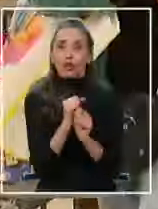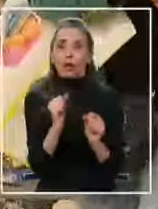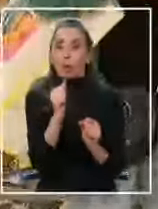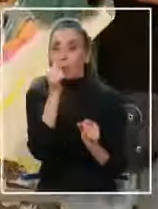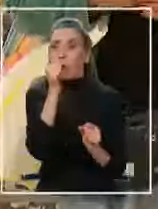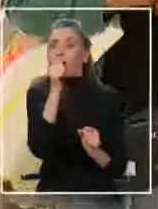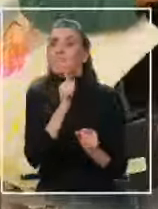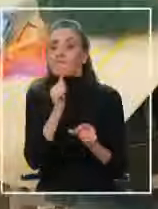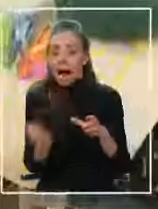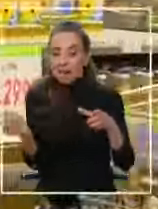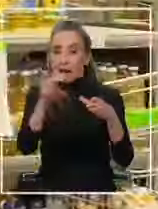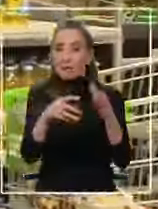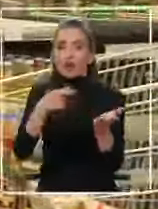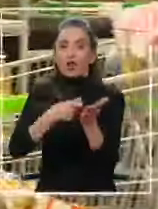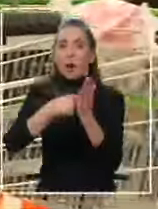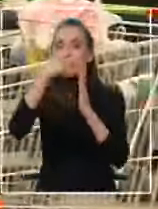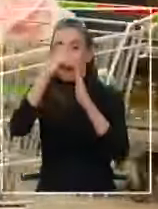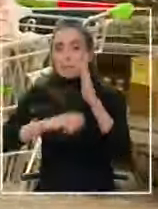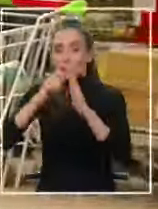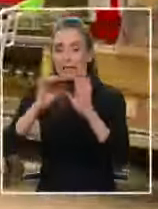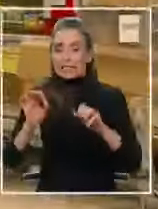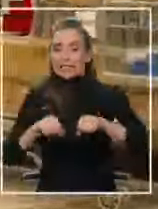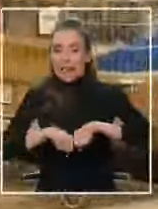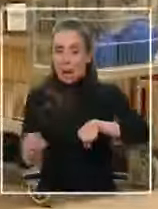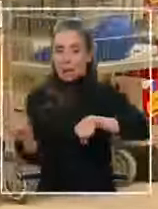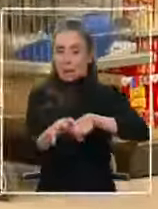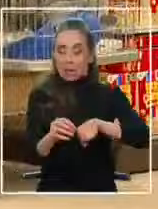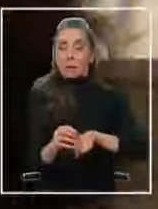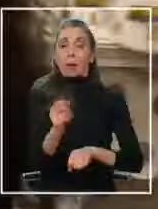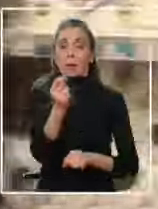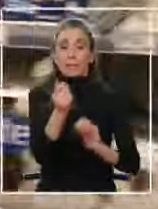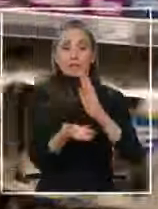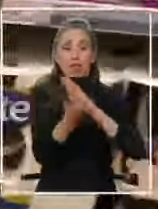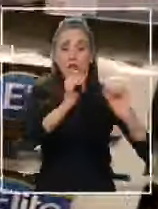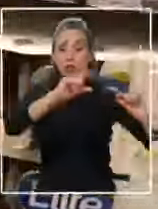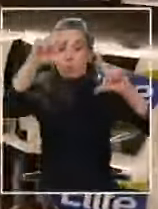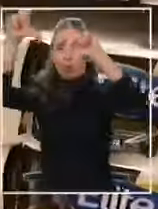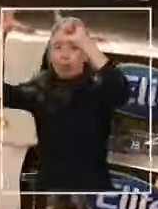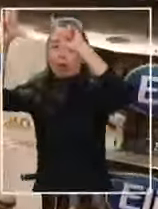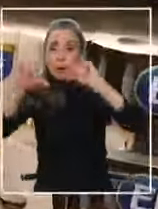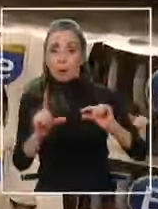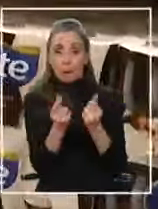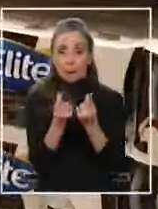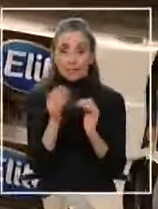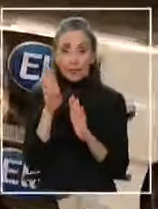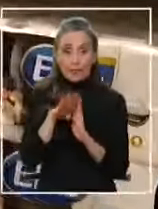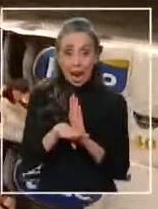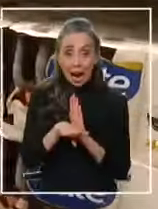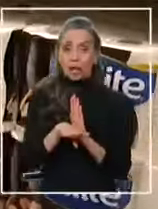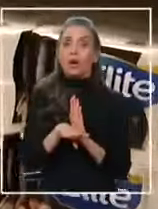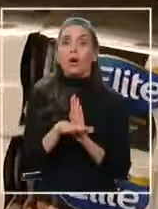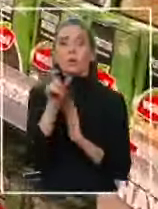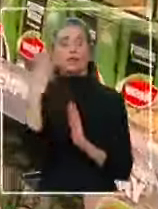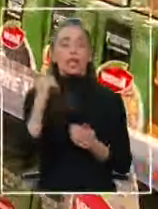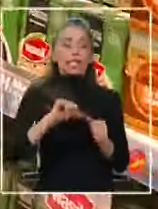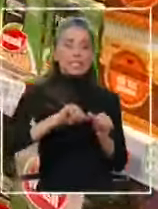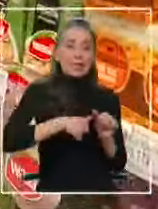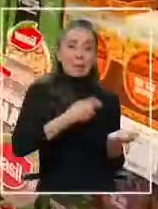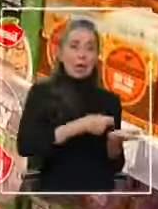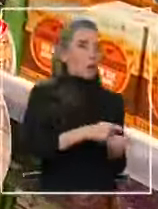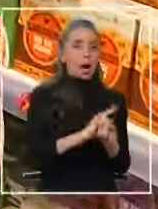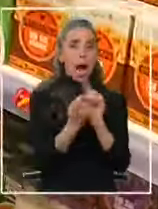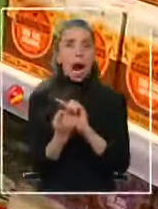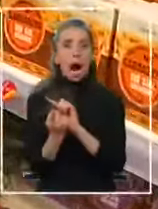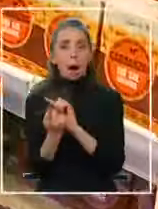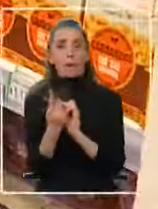faltar en nuestras compras mensuales Sin embargo la caída de la inflación está generando un cambio en los hábitos En